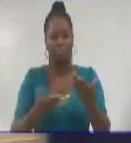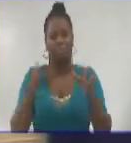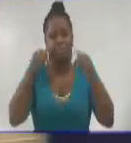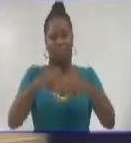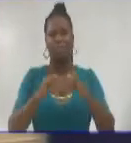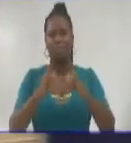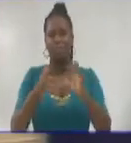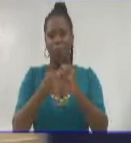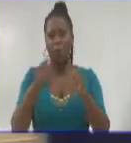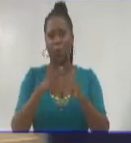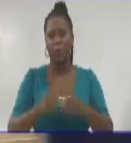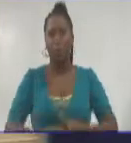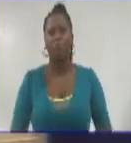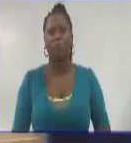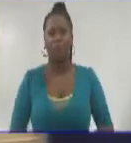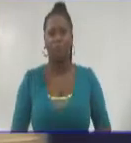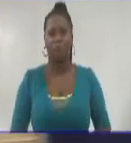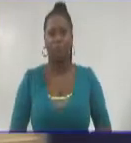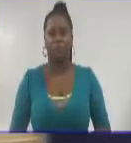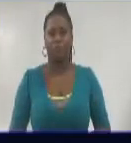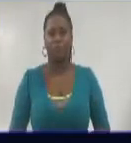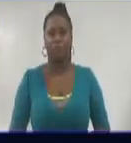aquí en el Noticiero a Tiempo.